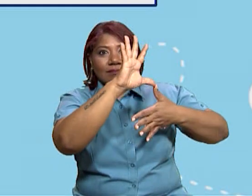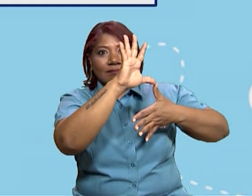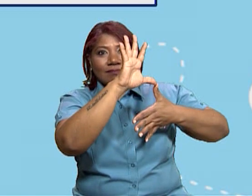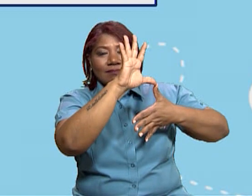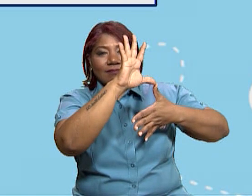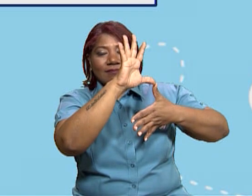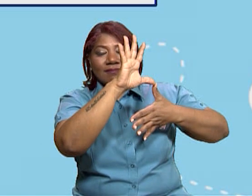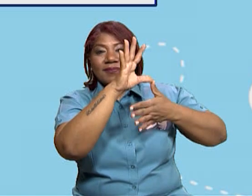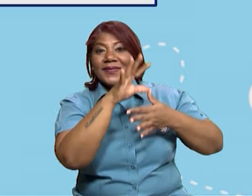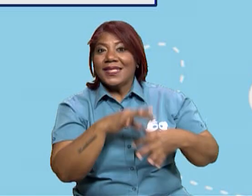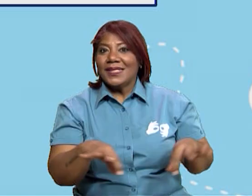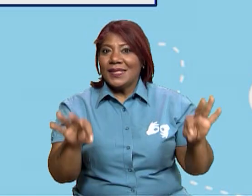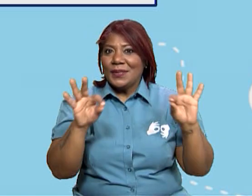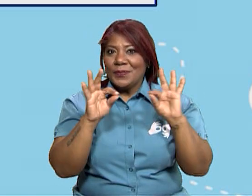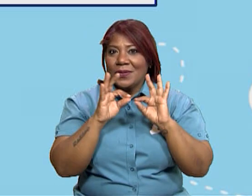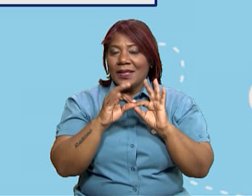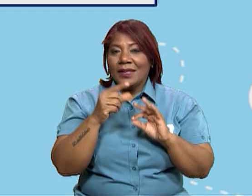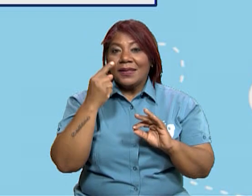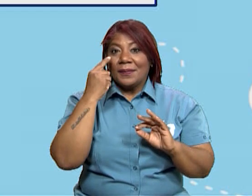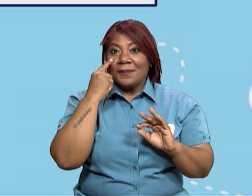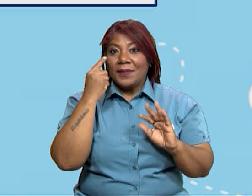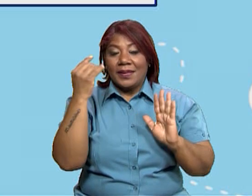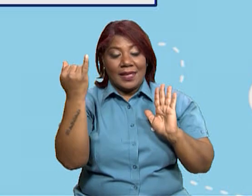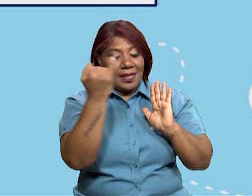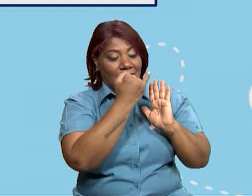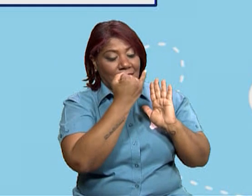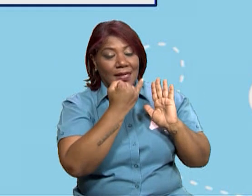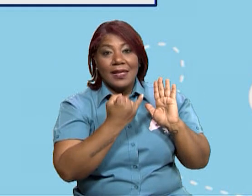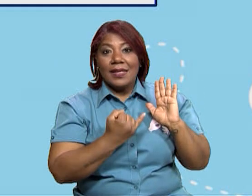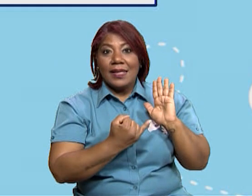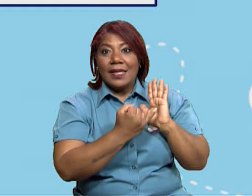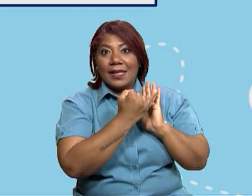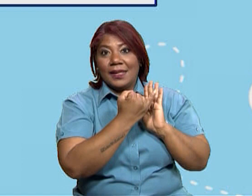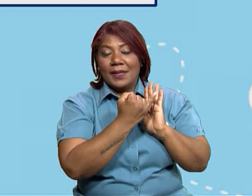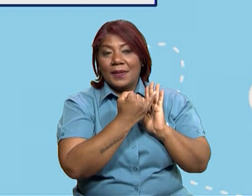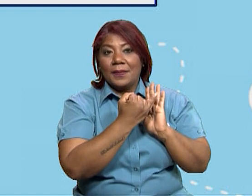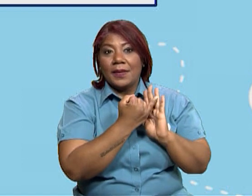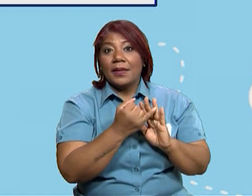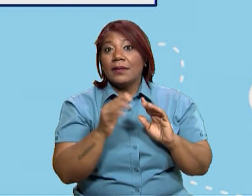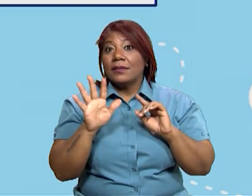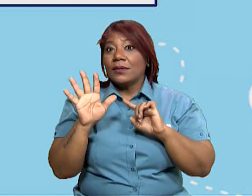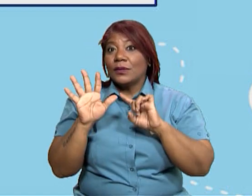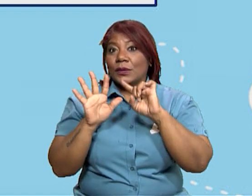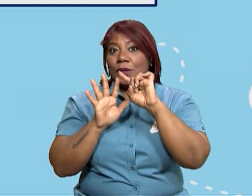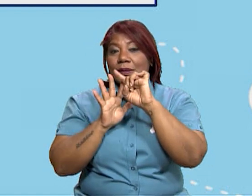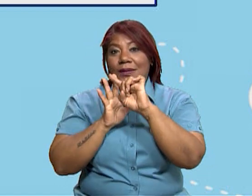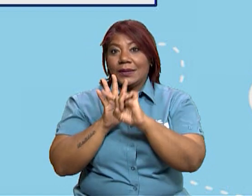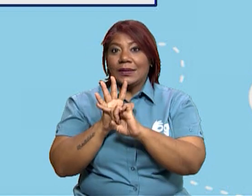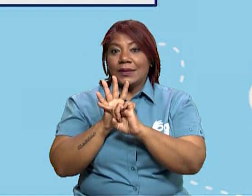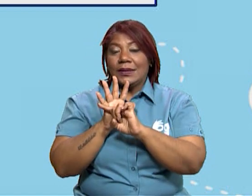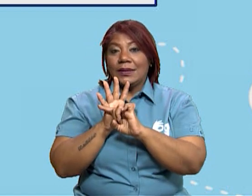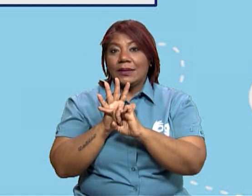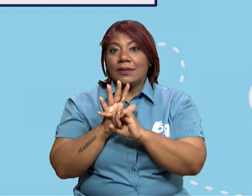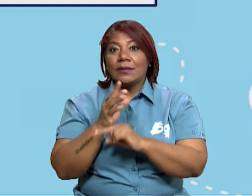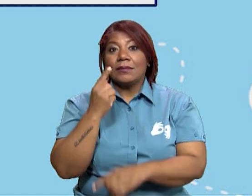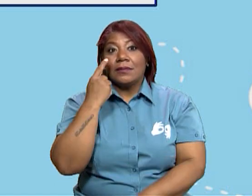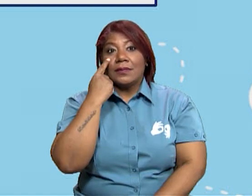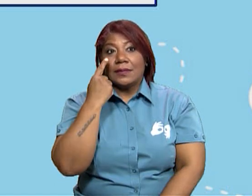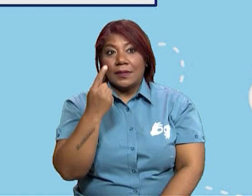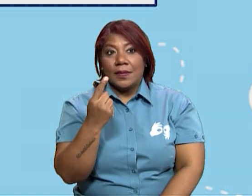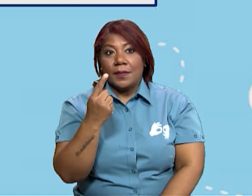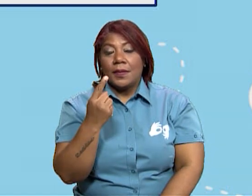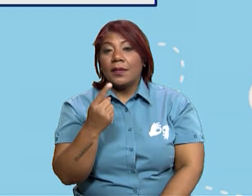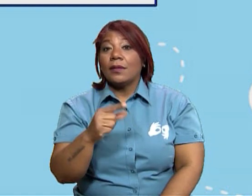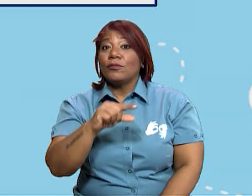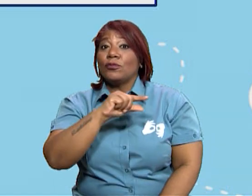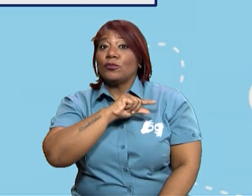observar las imágenes que tenemos. Aquí tenemos cinco imágenes. Y las vemos, la imagen